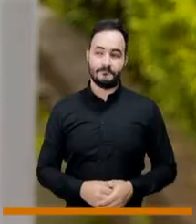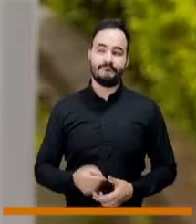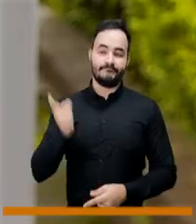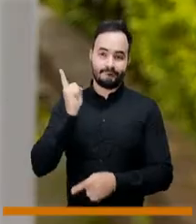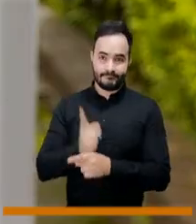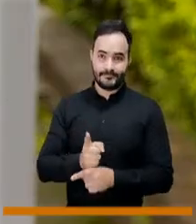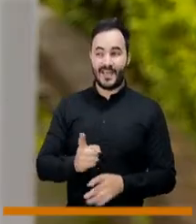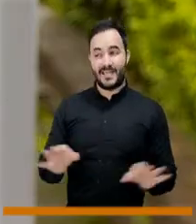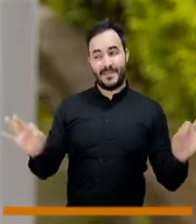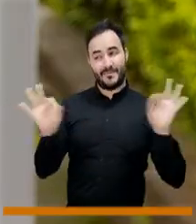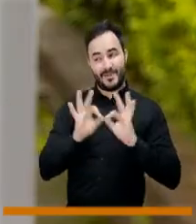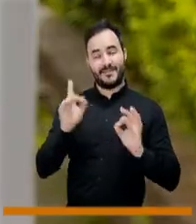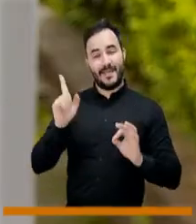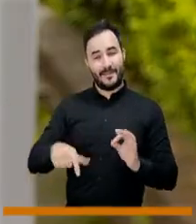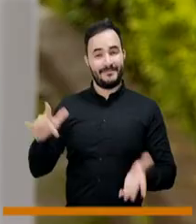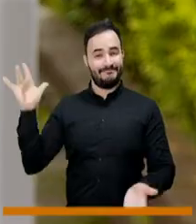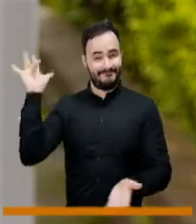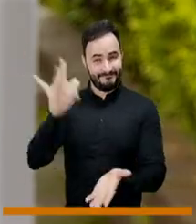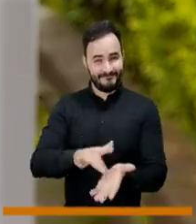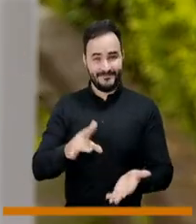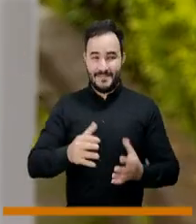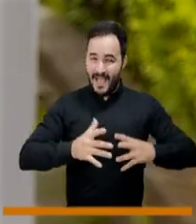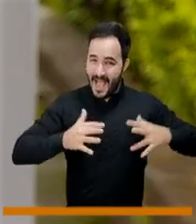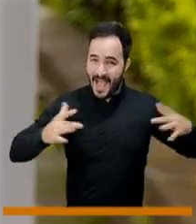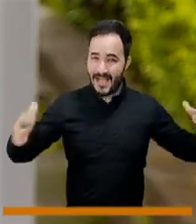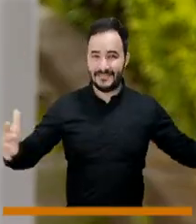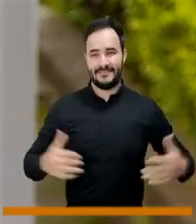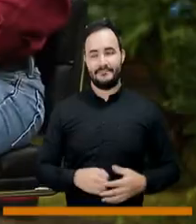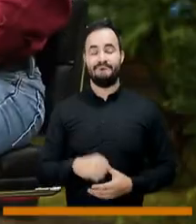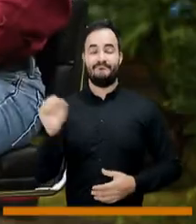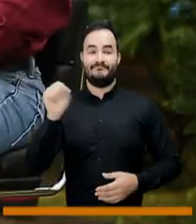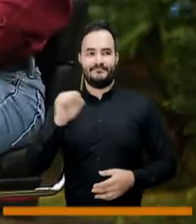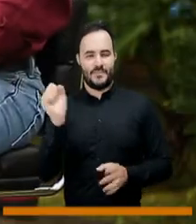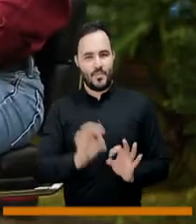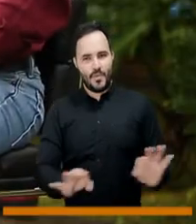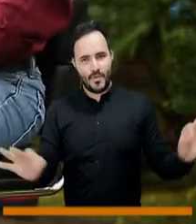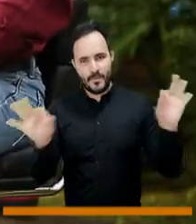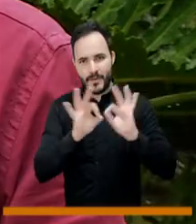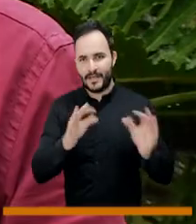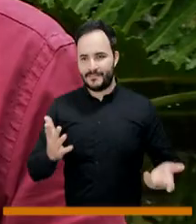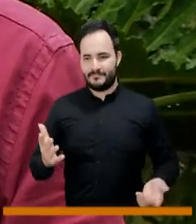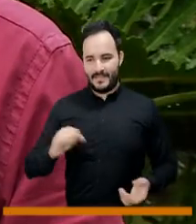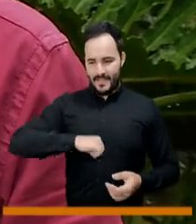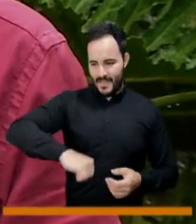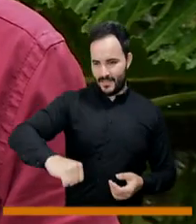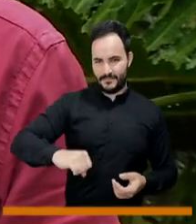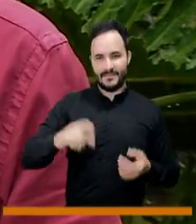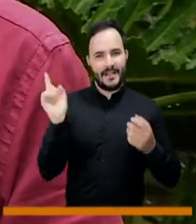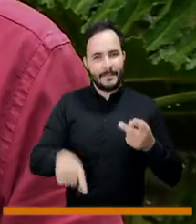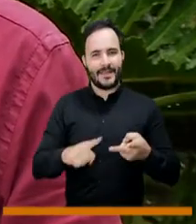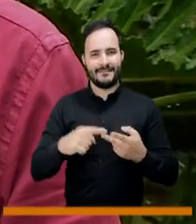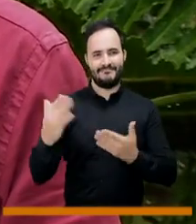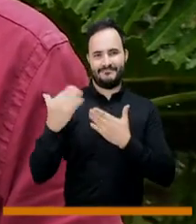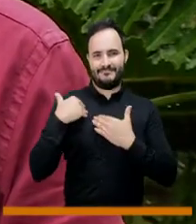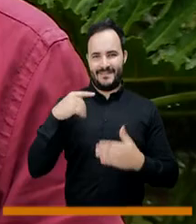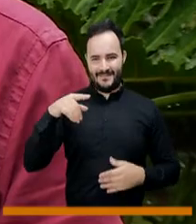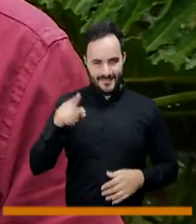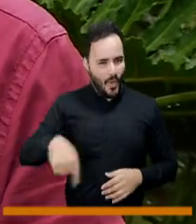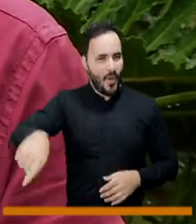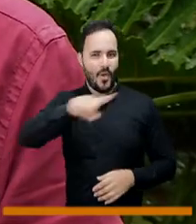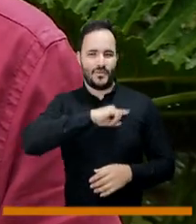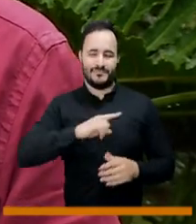nosotros. Y también asistir masivamente el domingo. Claro, y votemos. Creo que es un derecho, es un deber.